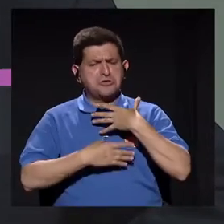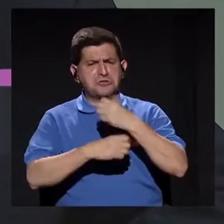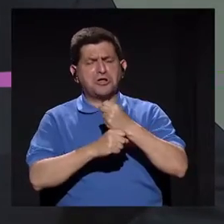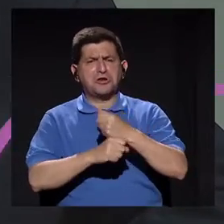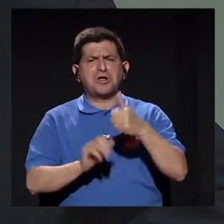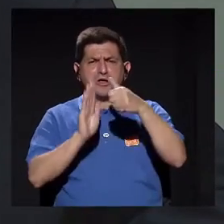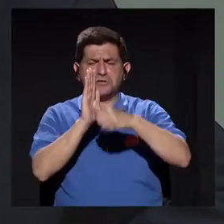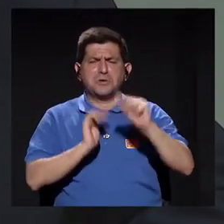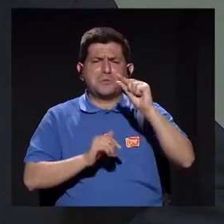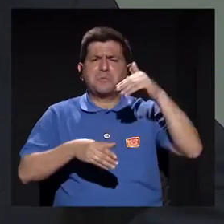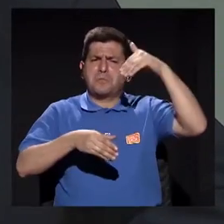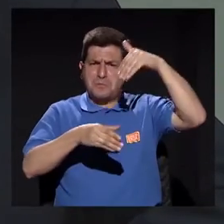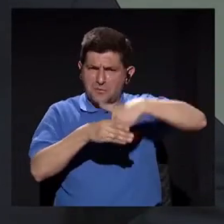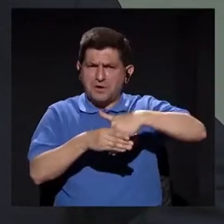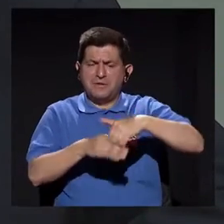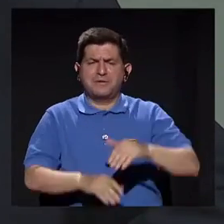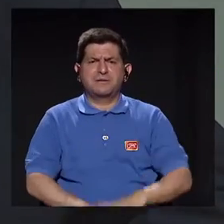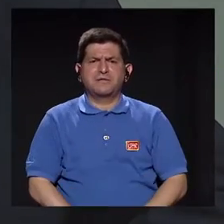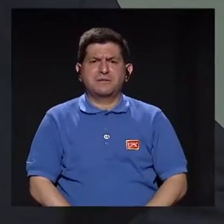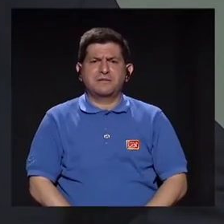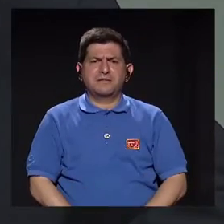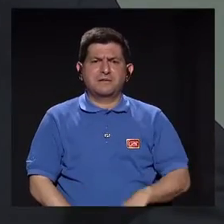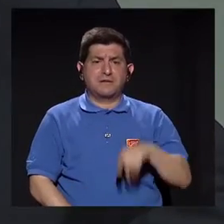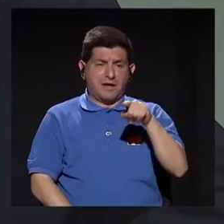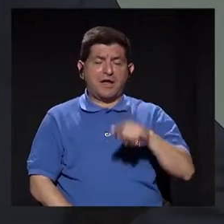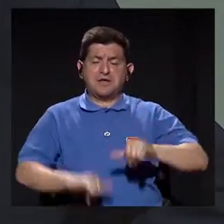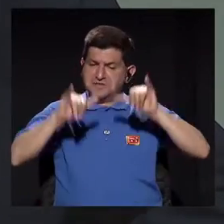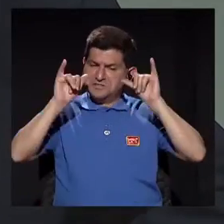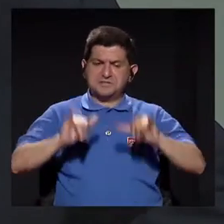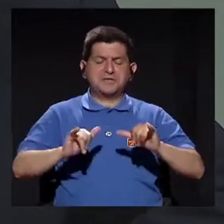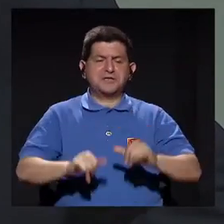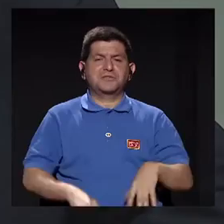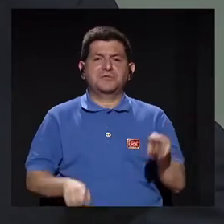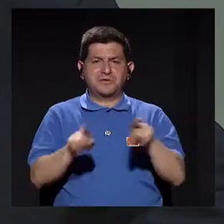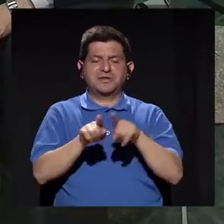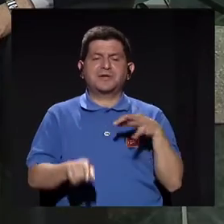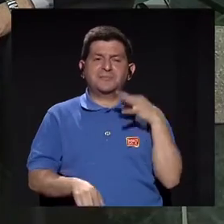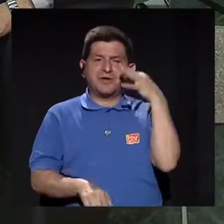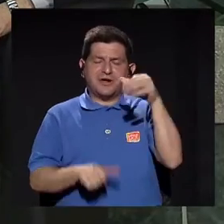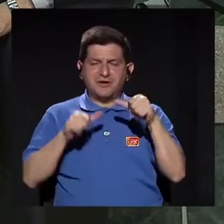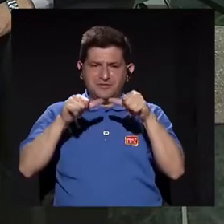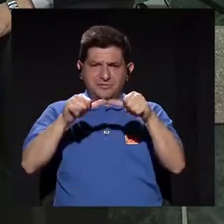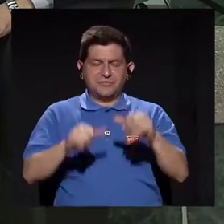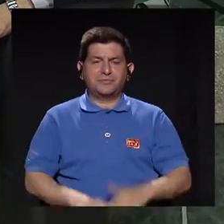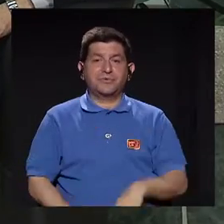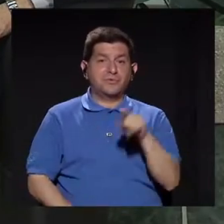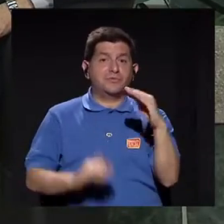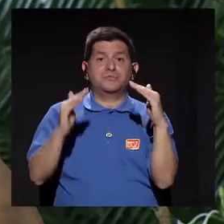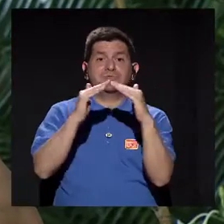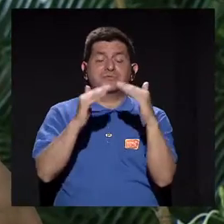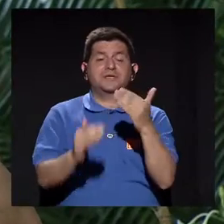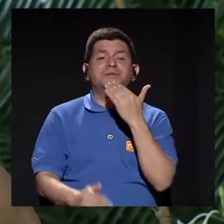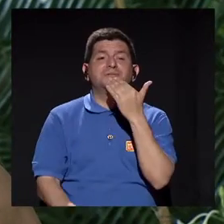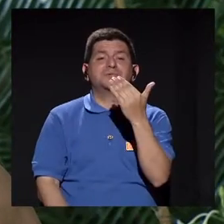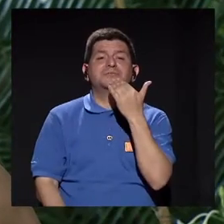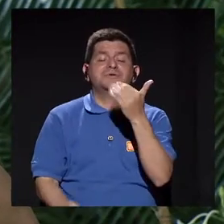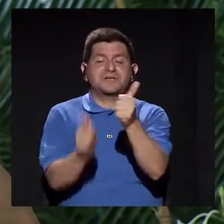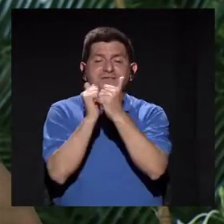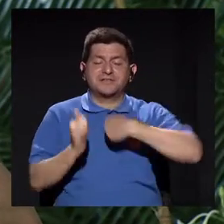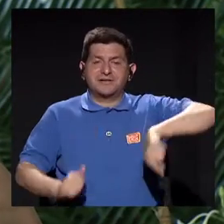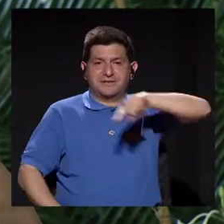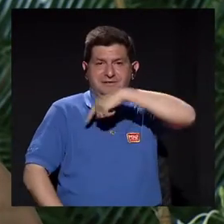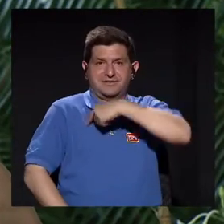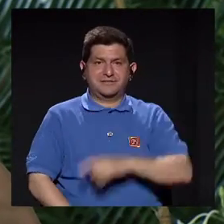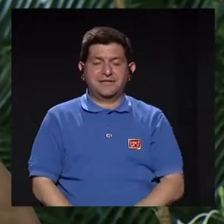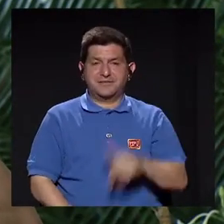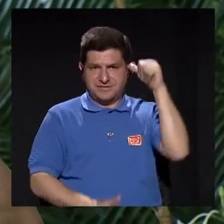confianza que la cirugía mínimamente invasiva es para quedarse y para el futuro. Sí, y a ustedes en sus hogares, pues muchísimas gracias por